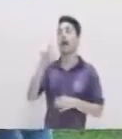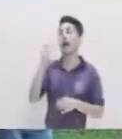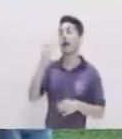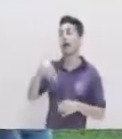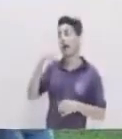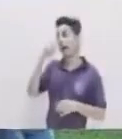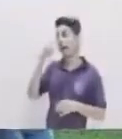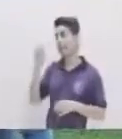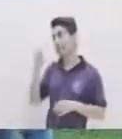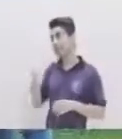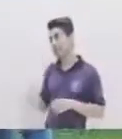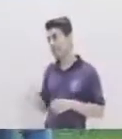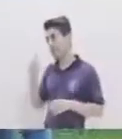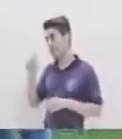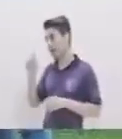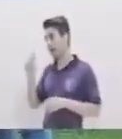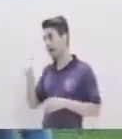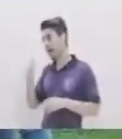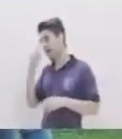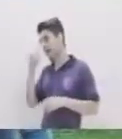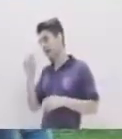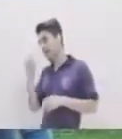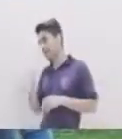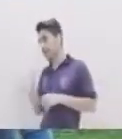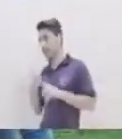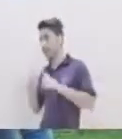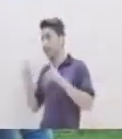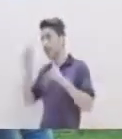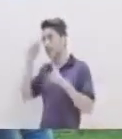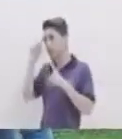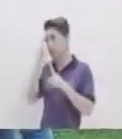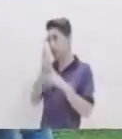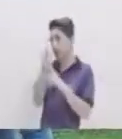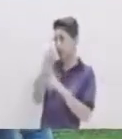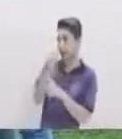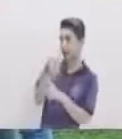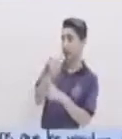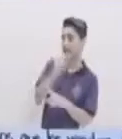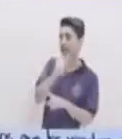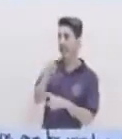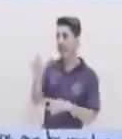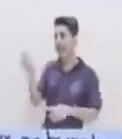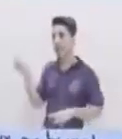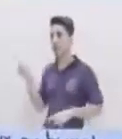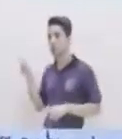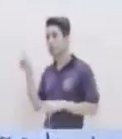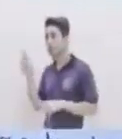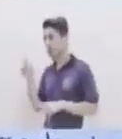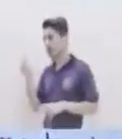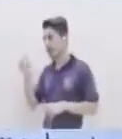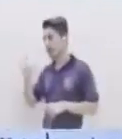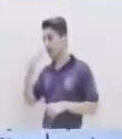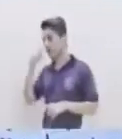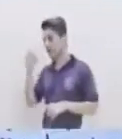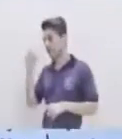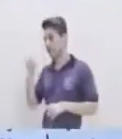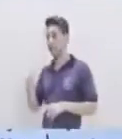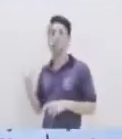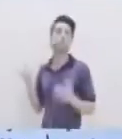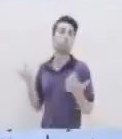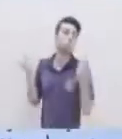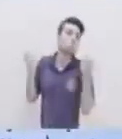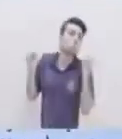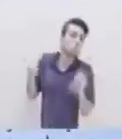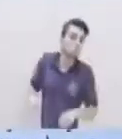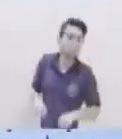Puede que suene como imperativo Una orden Ajá Pero también se puede conjugar que ellos canten Que ellos canten Es una posibilidad